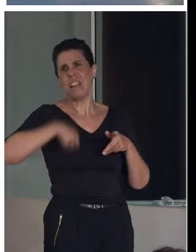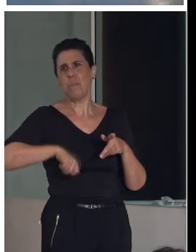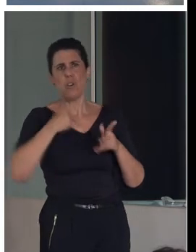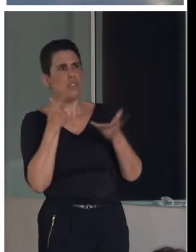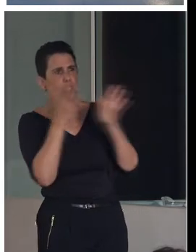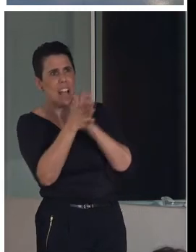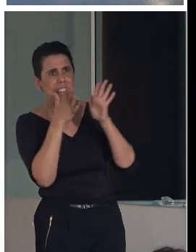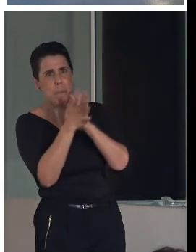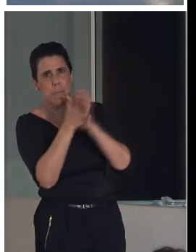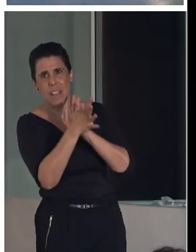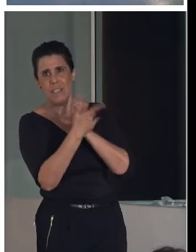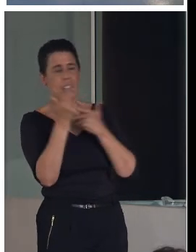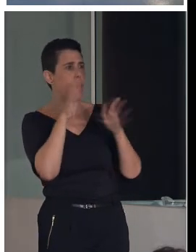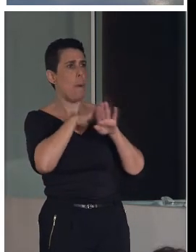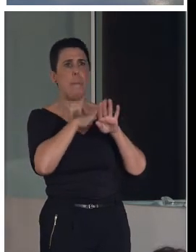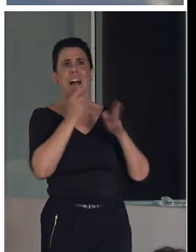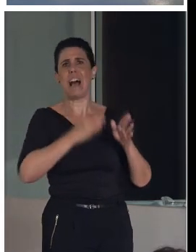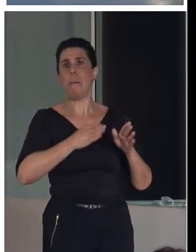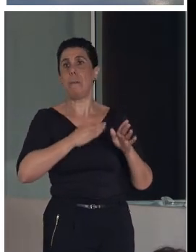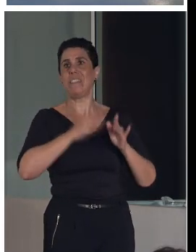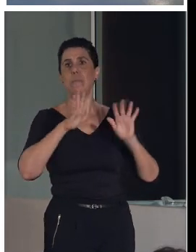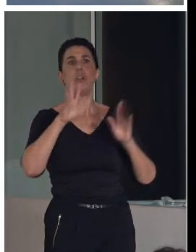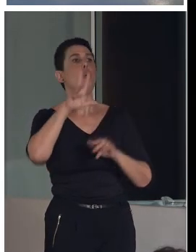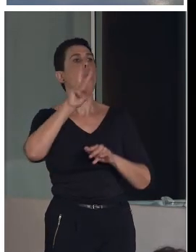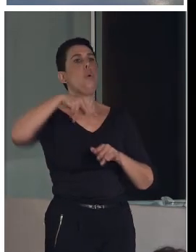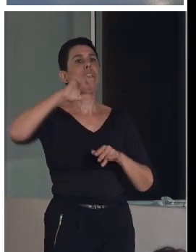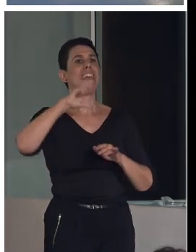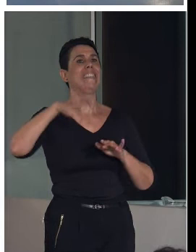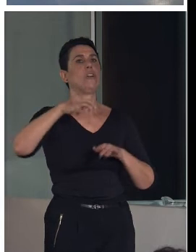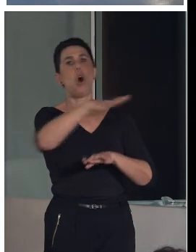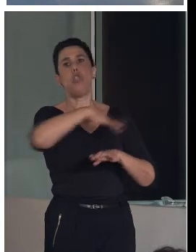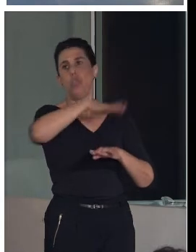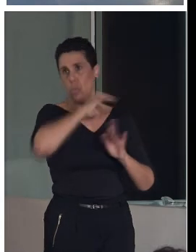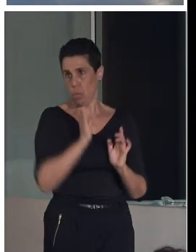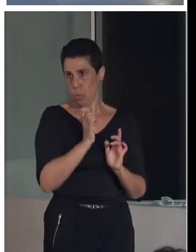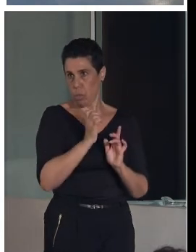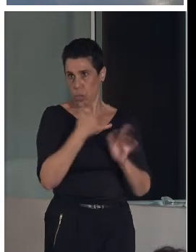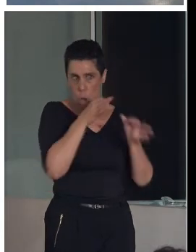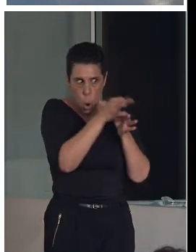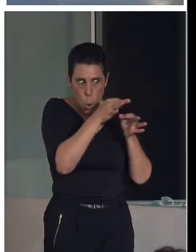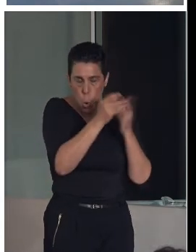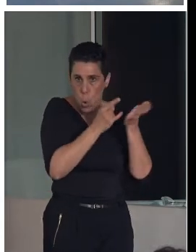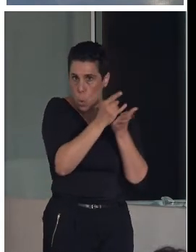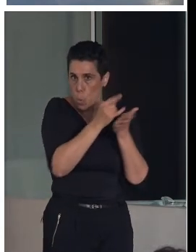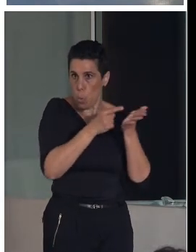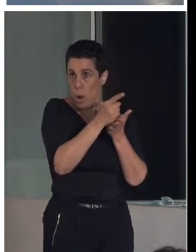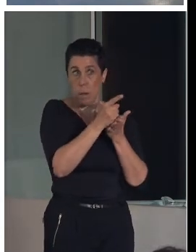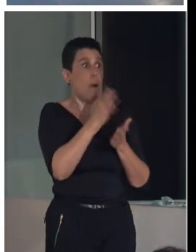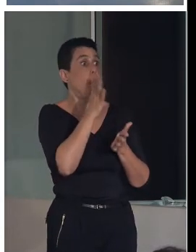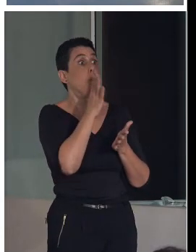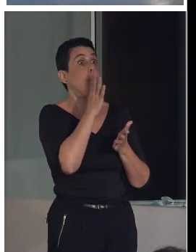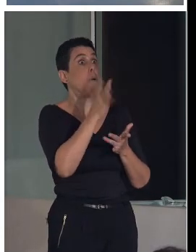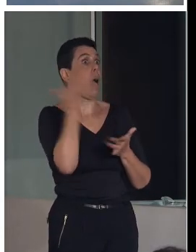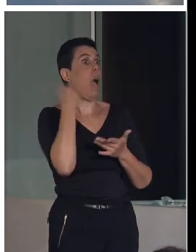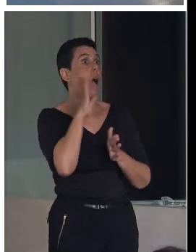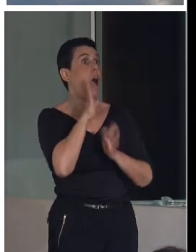declarado Patrimonio Mundial UNESCO y ubicado en territorios rurales. Y, ¿por qué? Porque hablábamos antes,